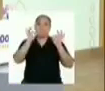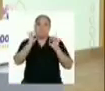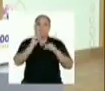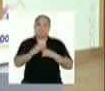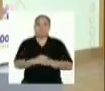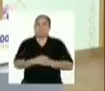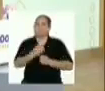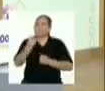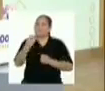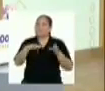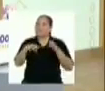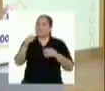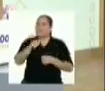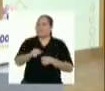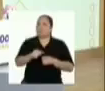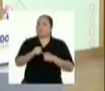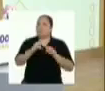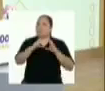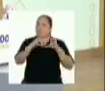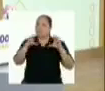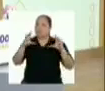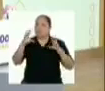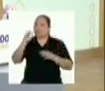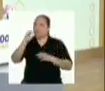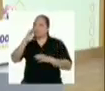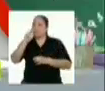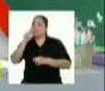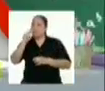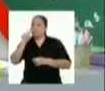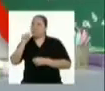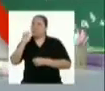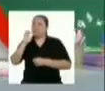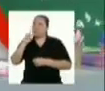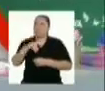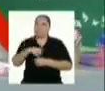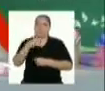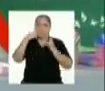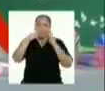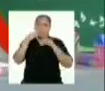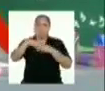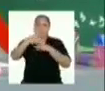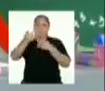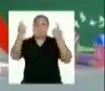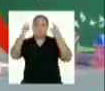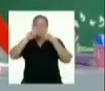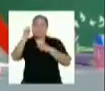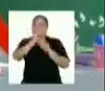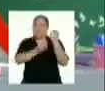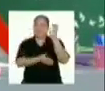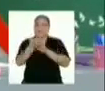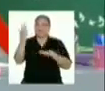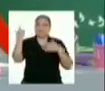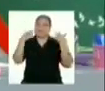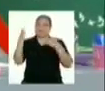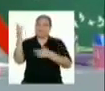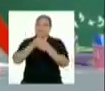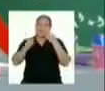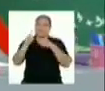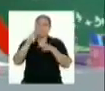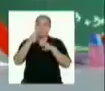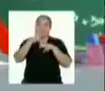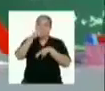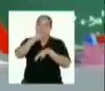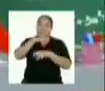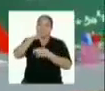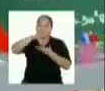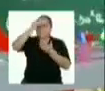¡Genial! ¿Y cómo llegamos de aquí a un octaedro regular? Lo descubriremos después de la pausa. No se vayan, que ya volvemos en